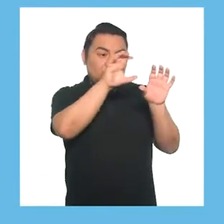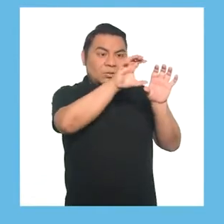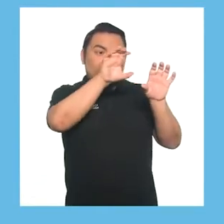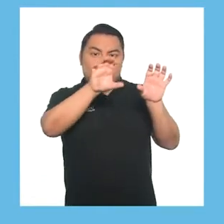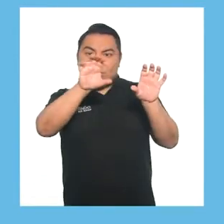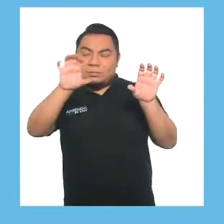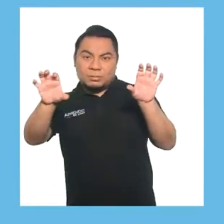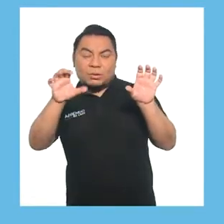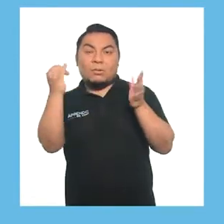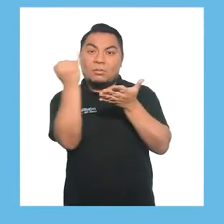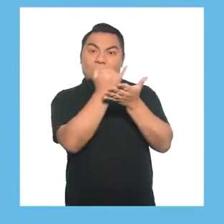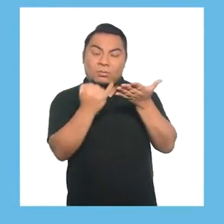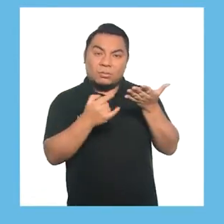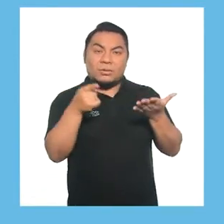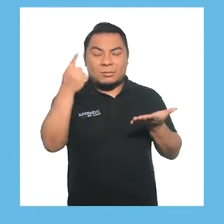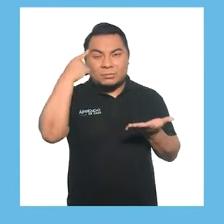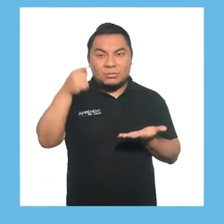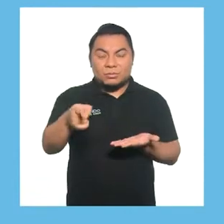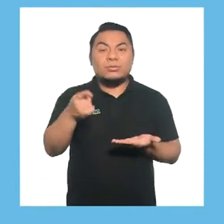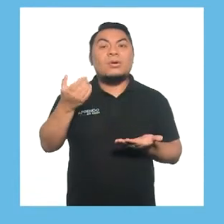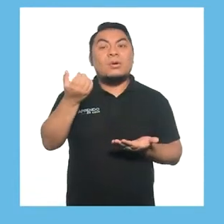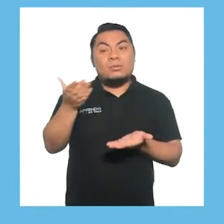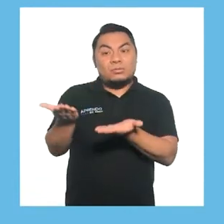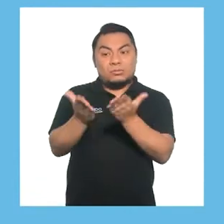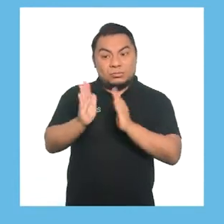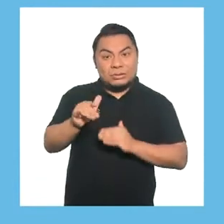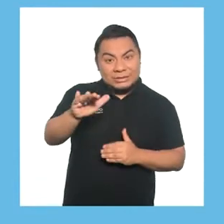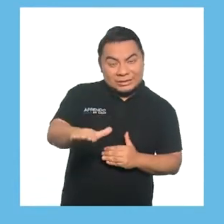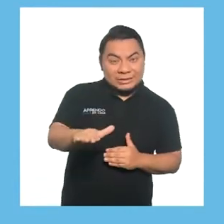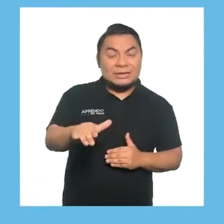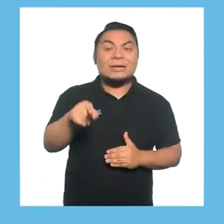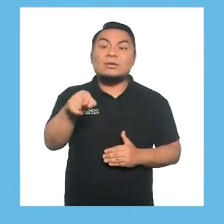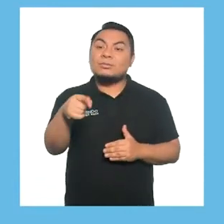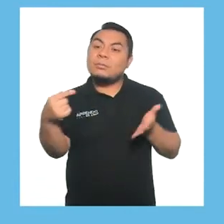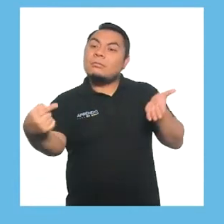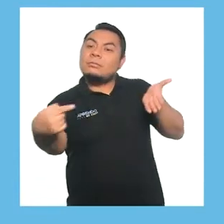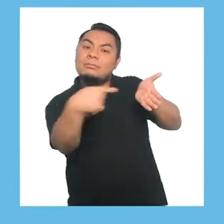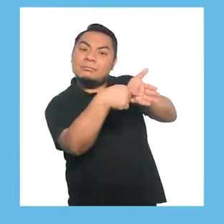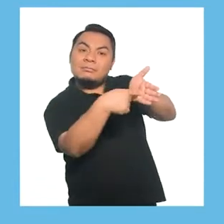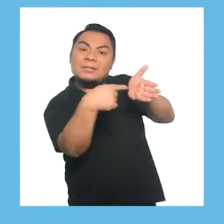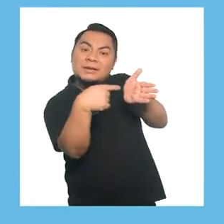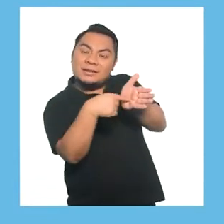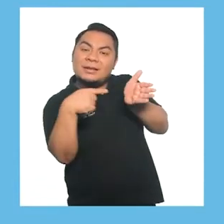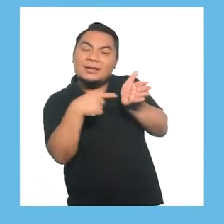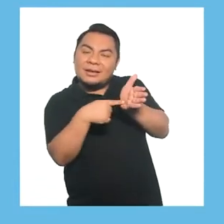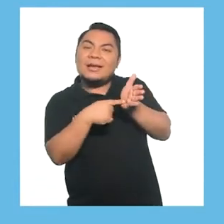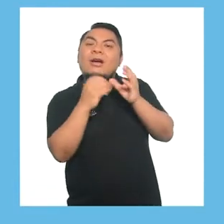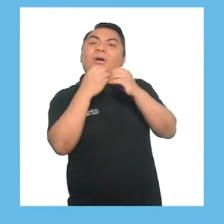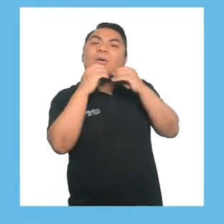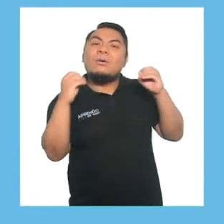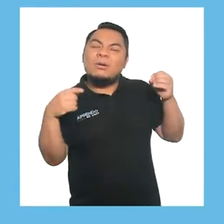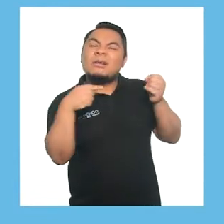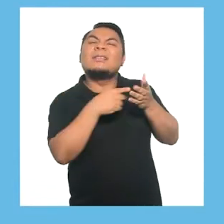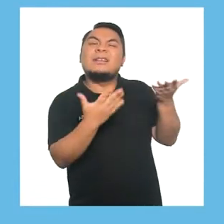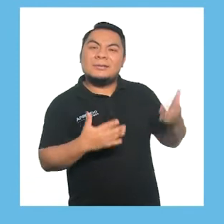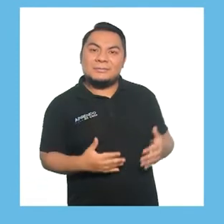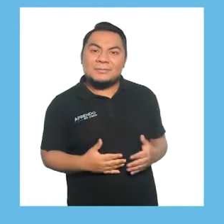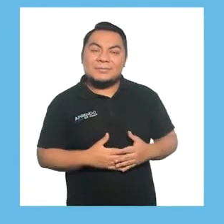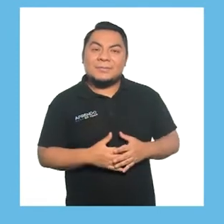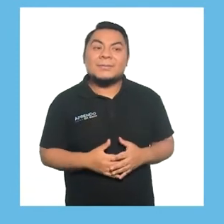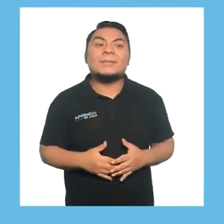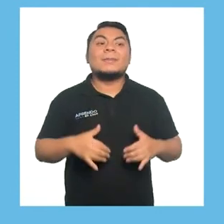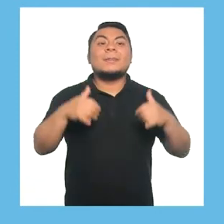de forma horizontal de izquierda a derecha para que tu estudiante, señalándolos, nos pueda comunicar lo siguiente.